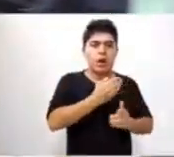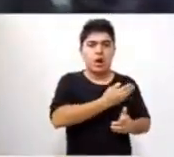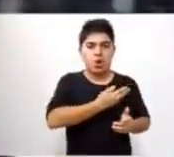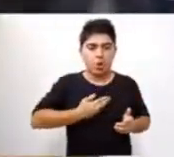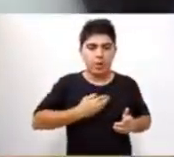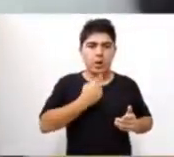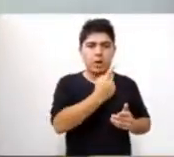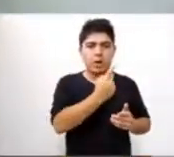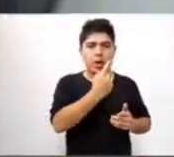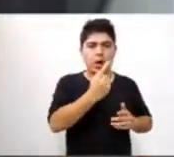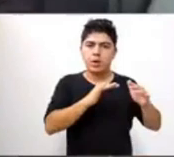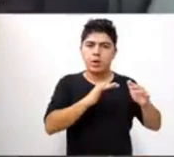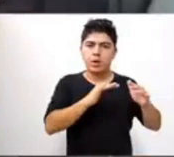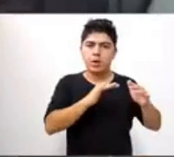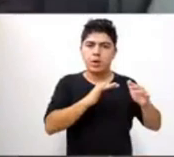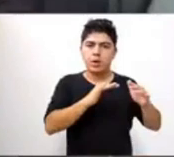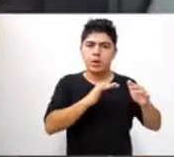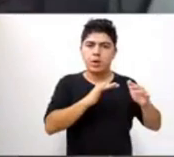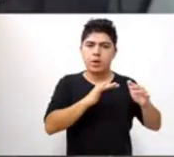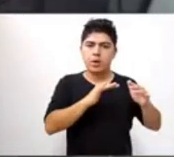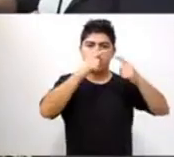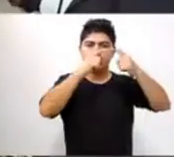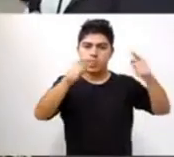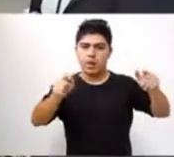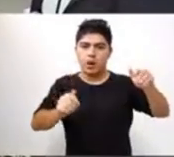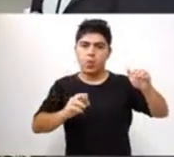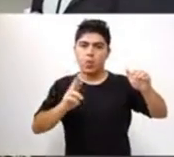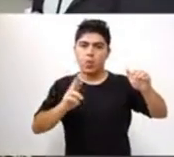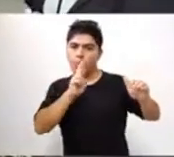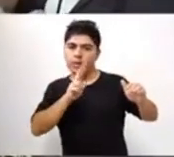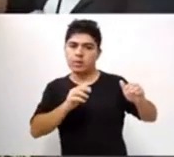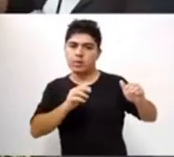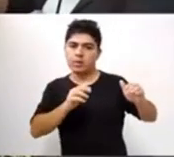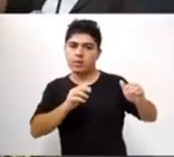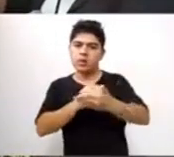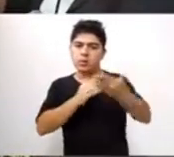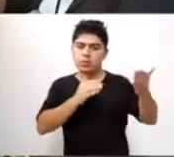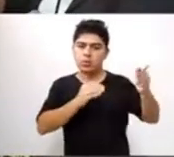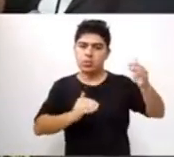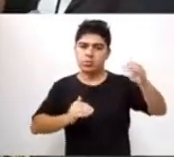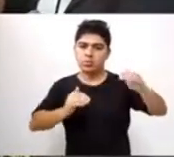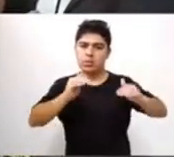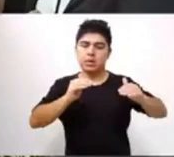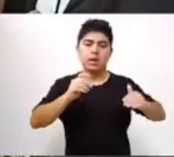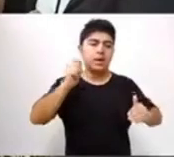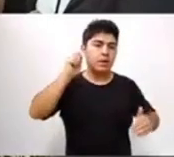tener en cuenta el impacto diferenciado en las mujeres y la comunidad LGBTI+.